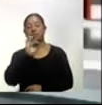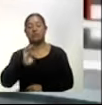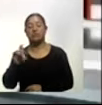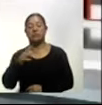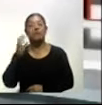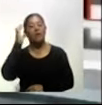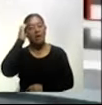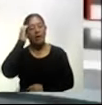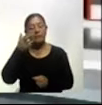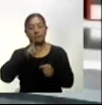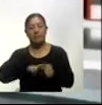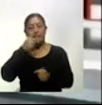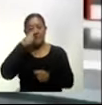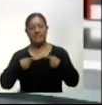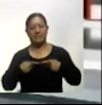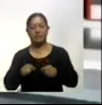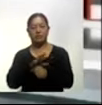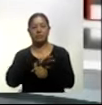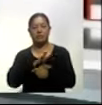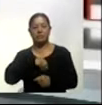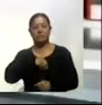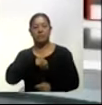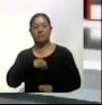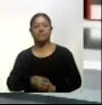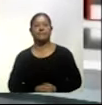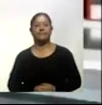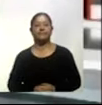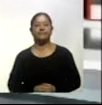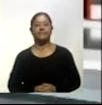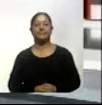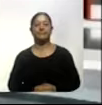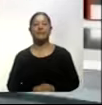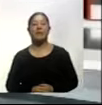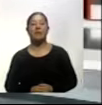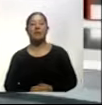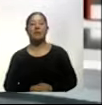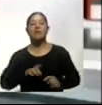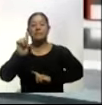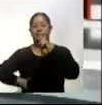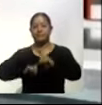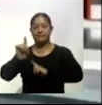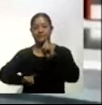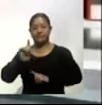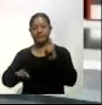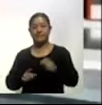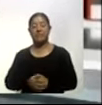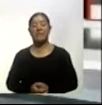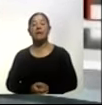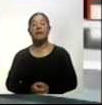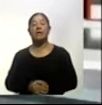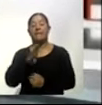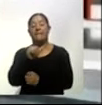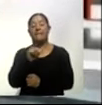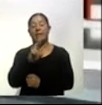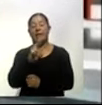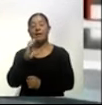hospitalización para pacientes con COVID-19. En los deportes, Barcelona empató ante el Atlético de Madrid